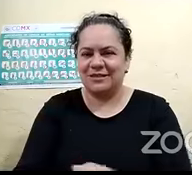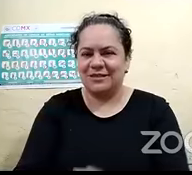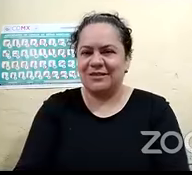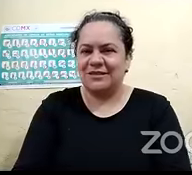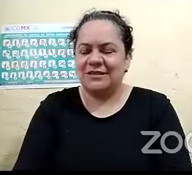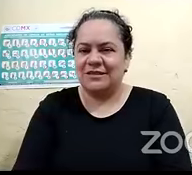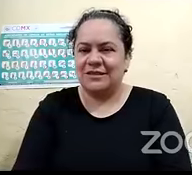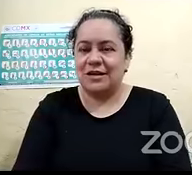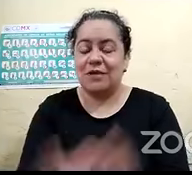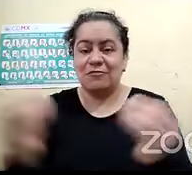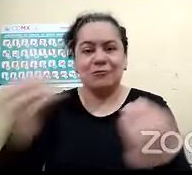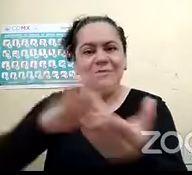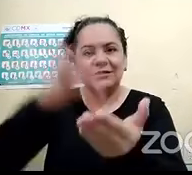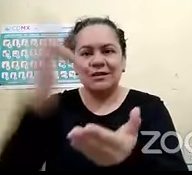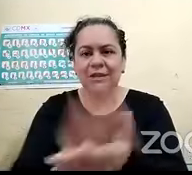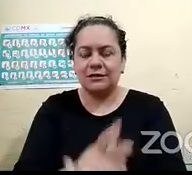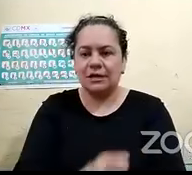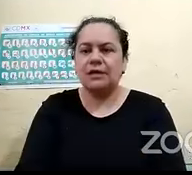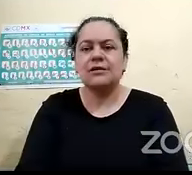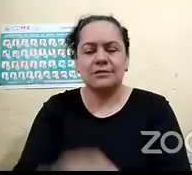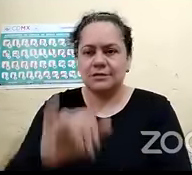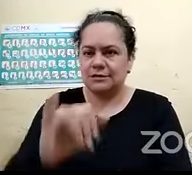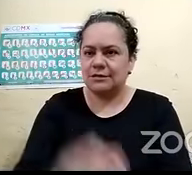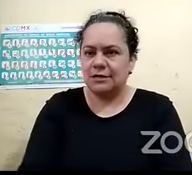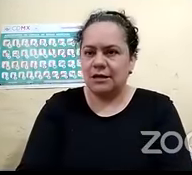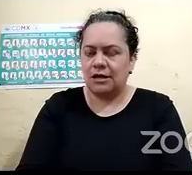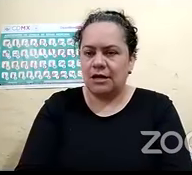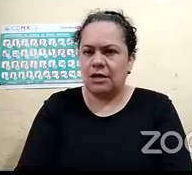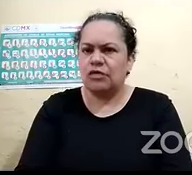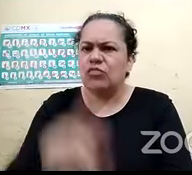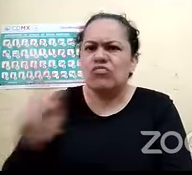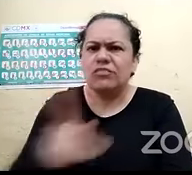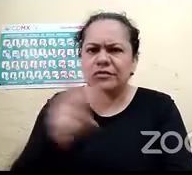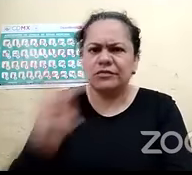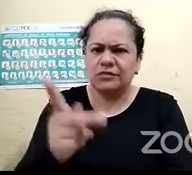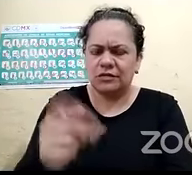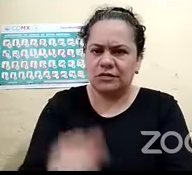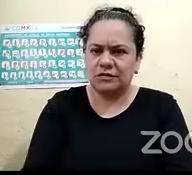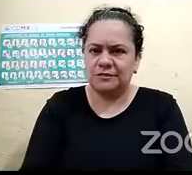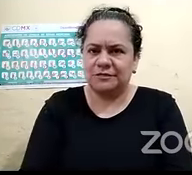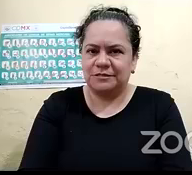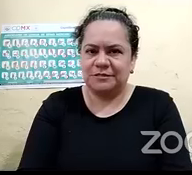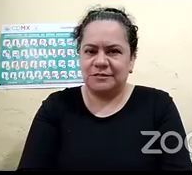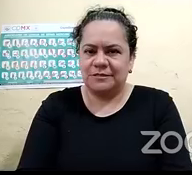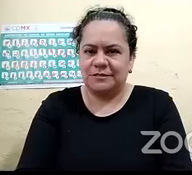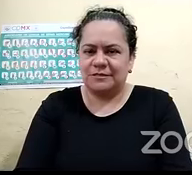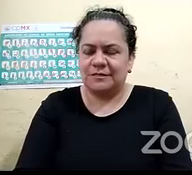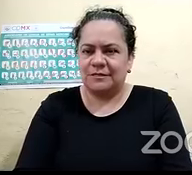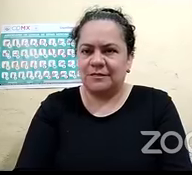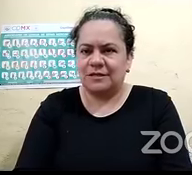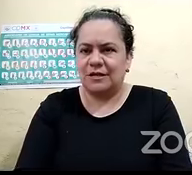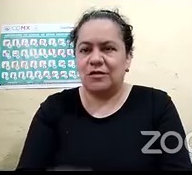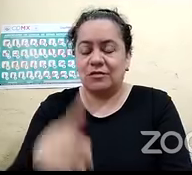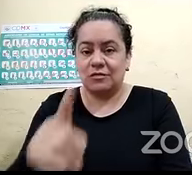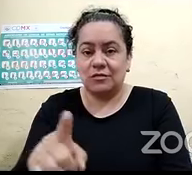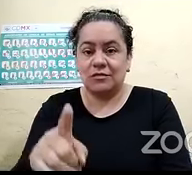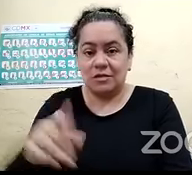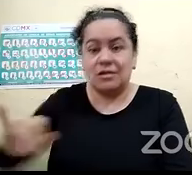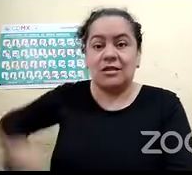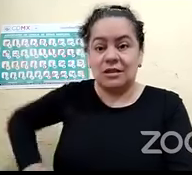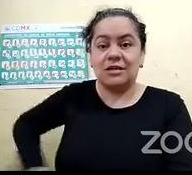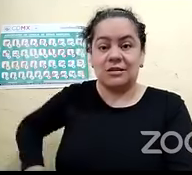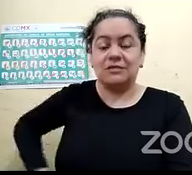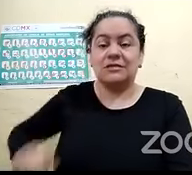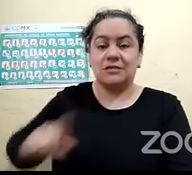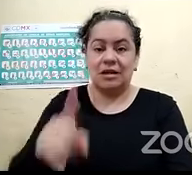gracias y qué bueno que lo comentas porque justo les iba yo a preguntar yo creo que muchos quedamos interesados con el tema del braille lo